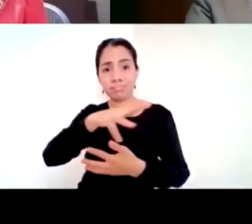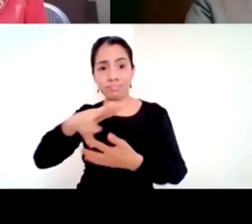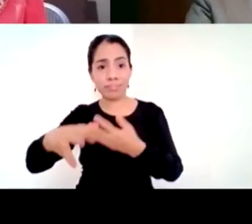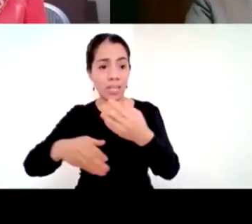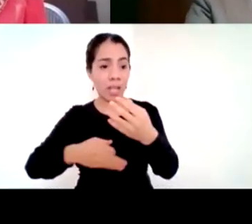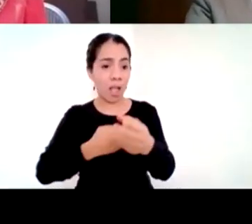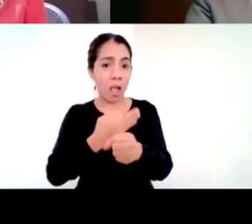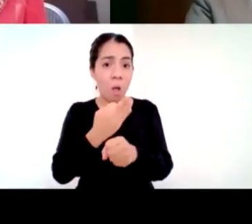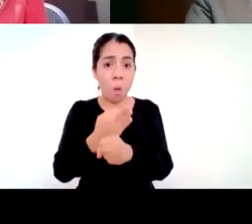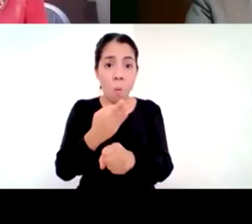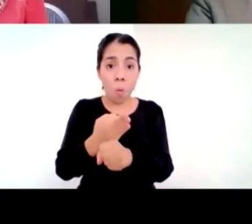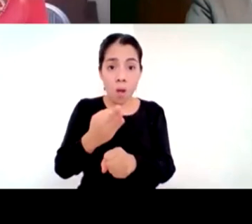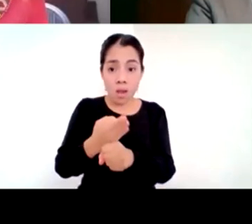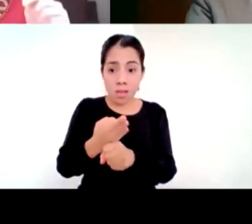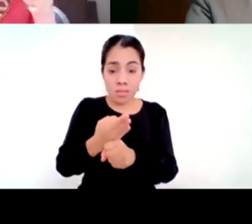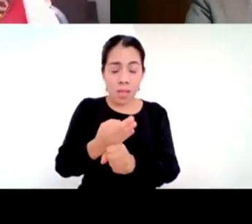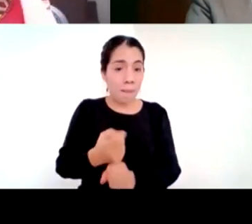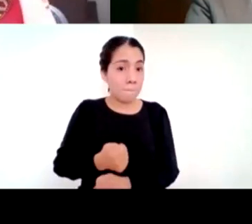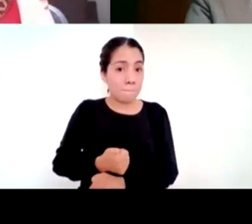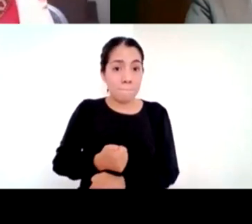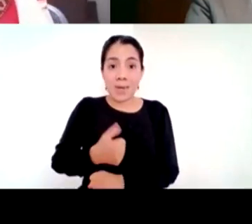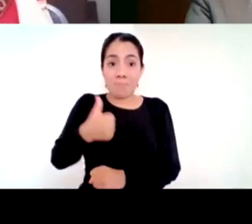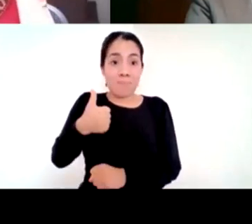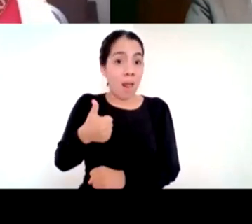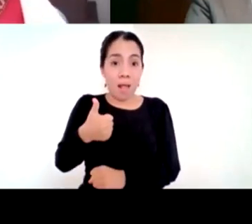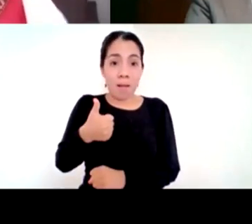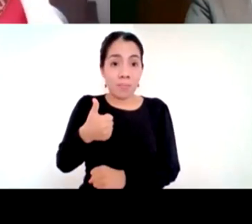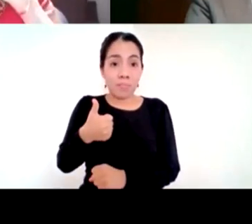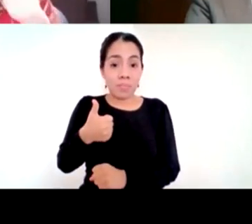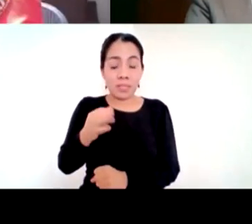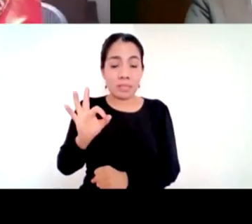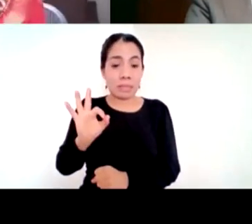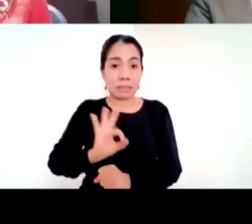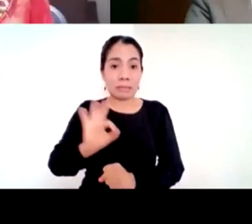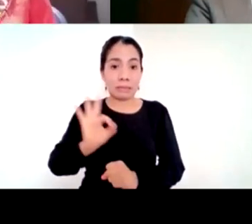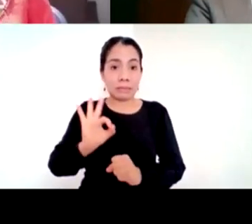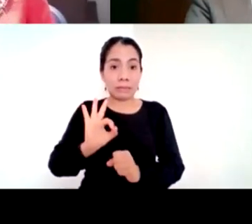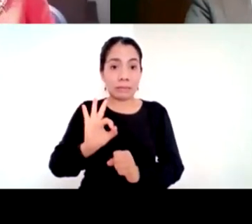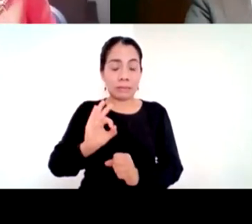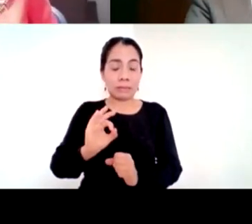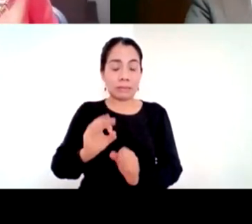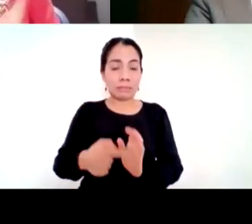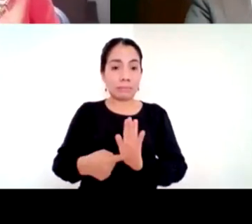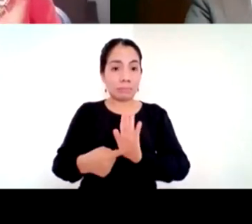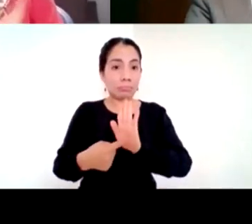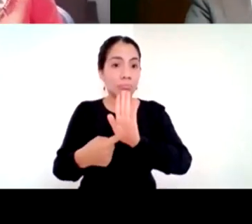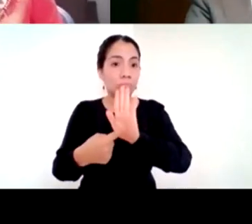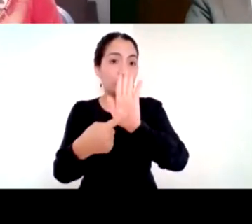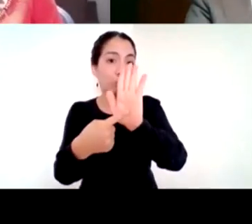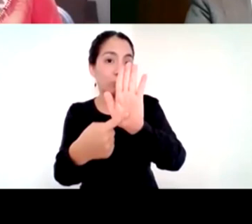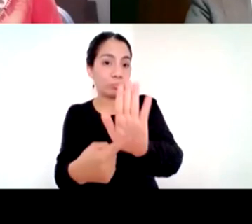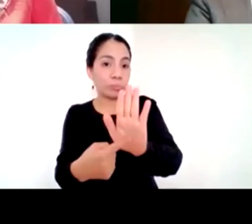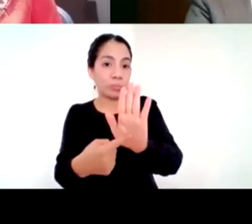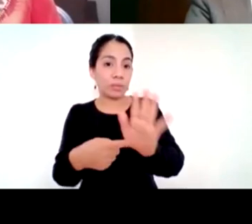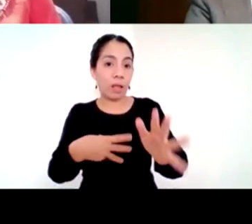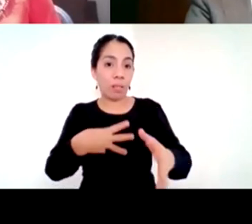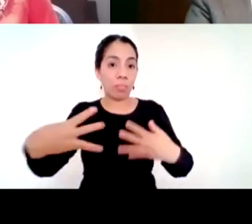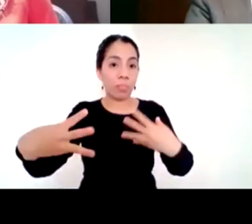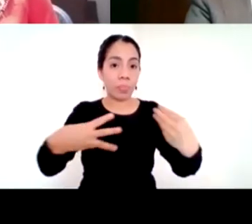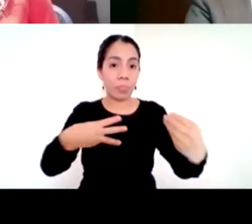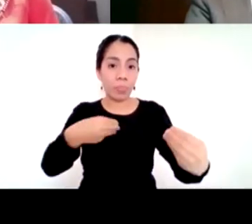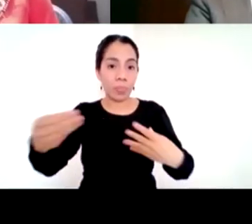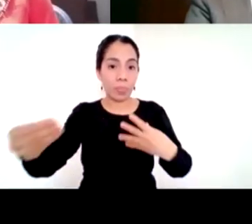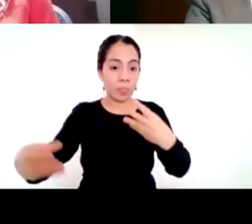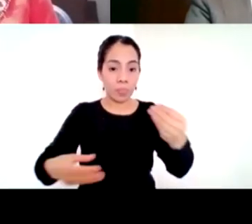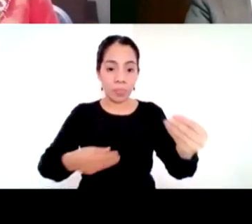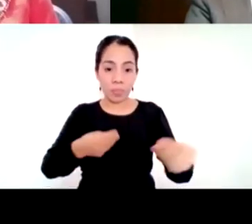antecedente en la historia de la humanidad como lo señalaba el secretario y hace unos días platicando precisamente a una